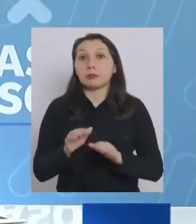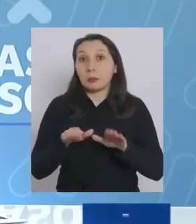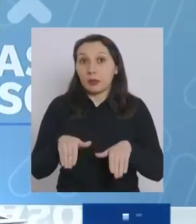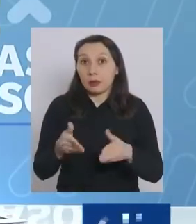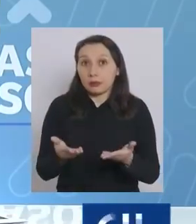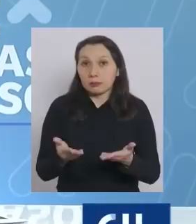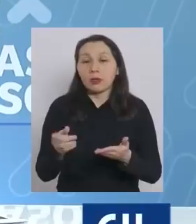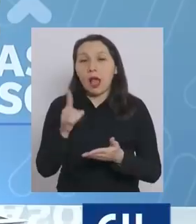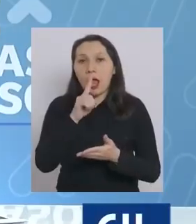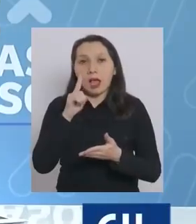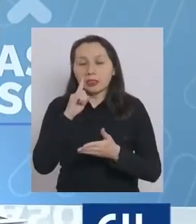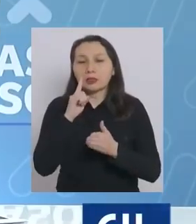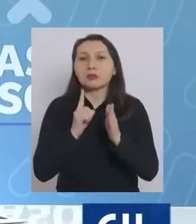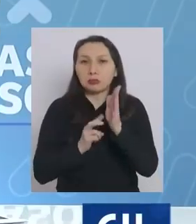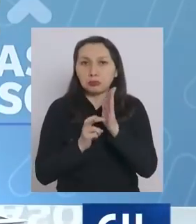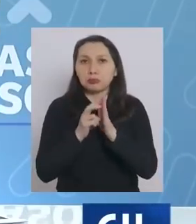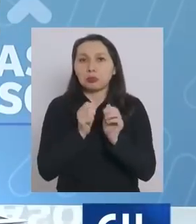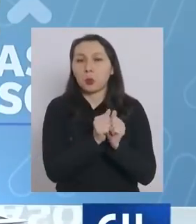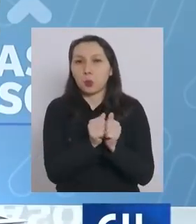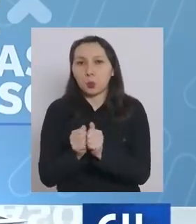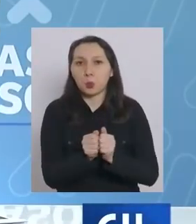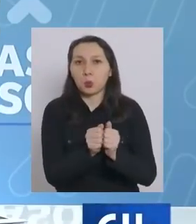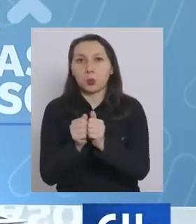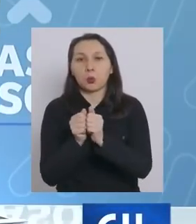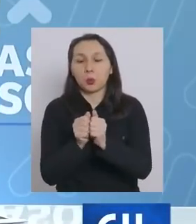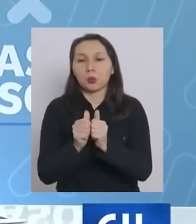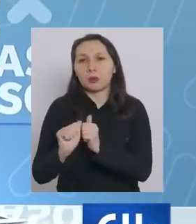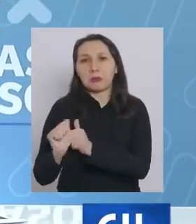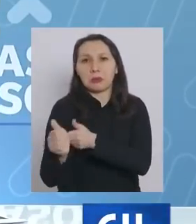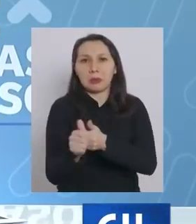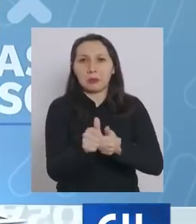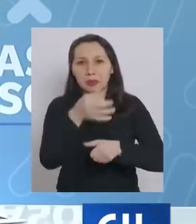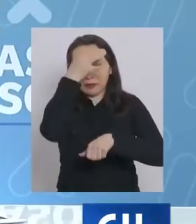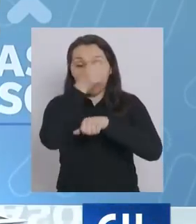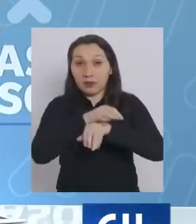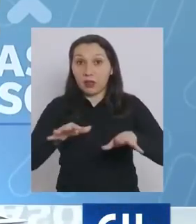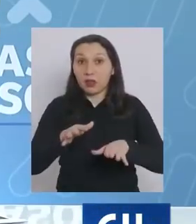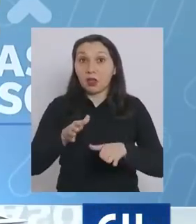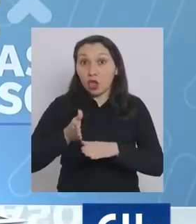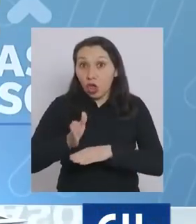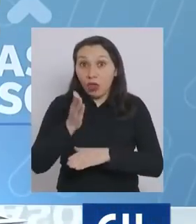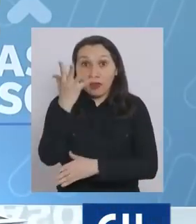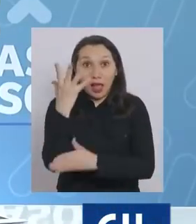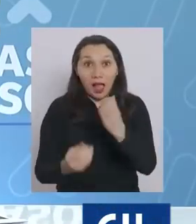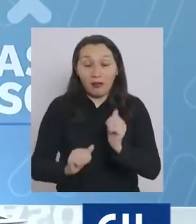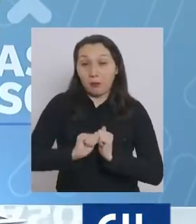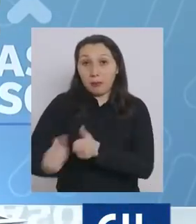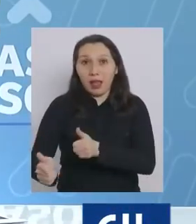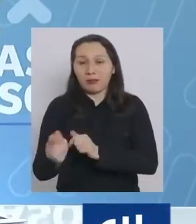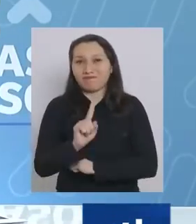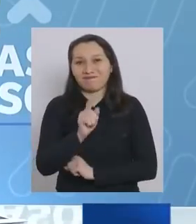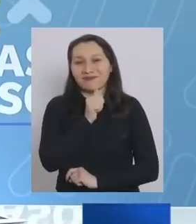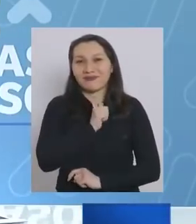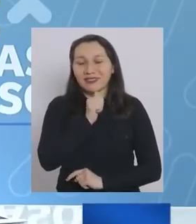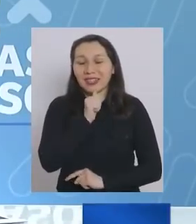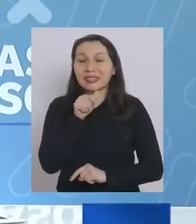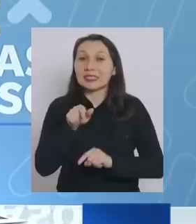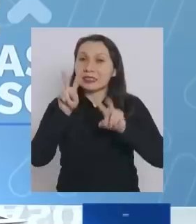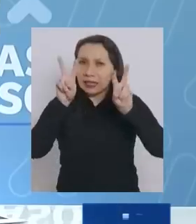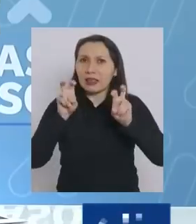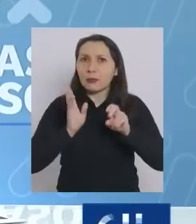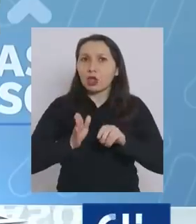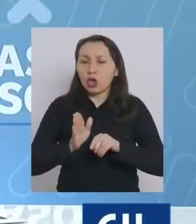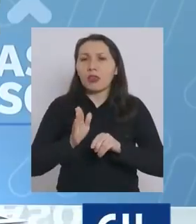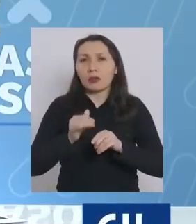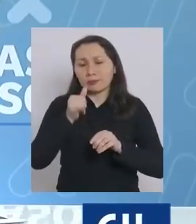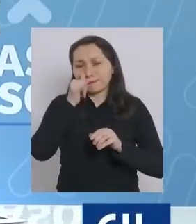avanzaremos juntos derrotando a esta pandemia porque todavía no la hemos derrotado y este tema va a seguir